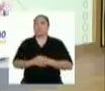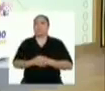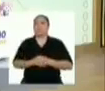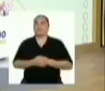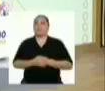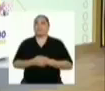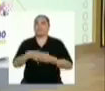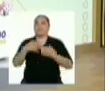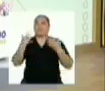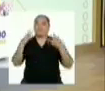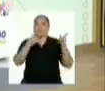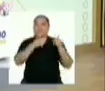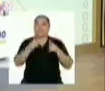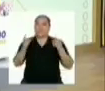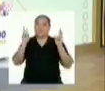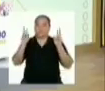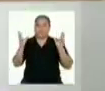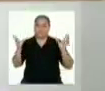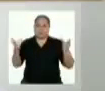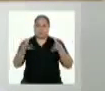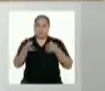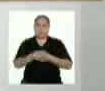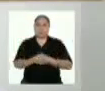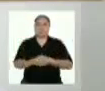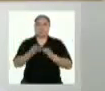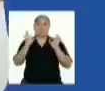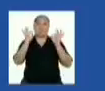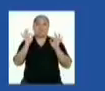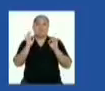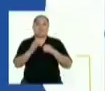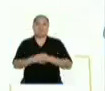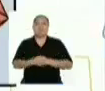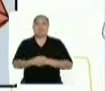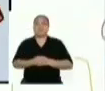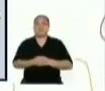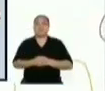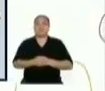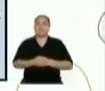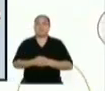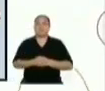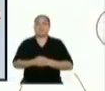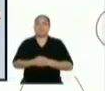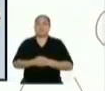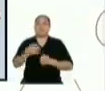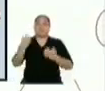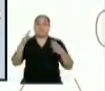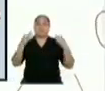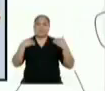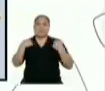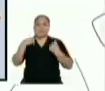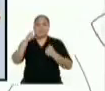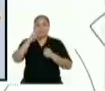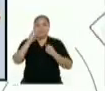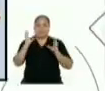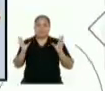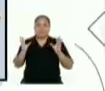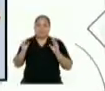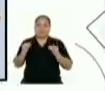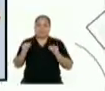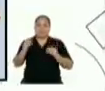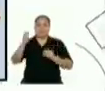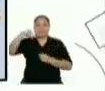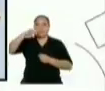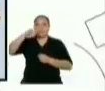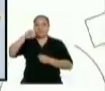¡Listo! Ahora sí tengo las dos. ¡Excelente! Ahora que ya tenemos los dos